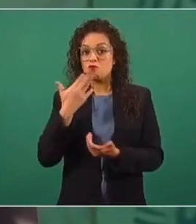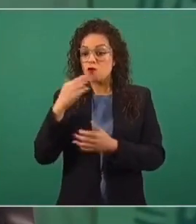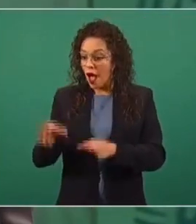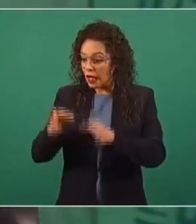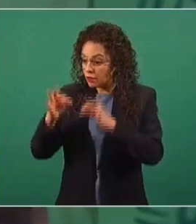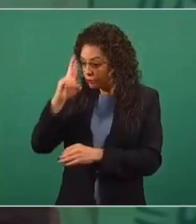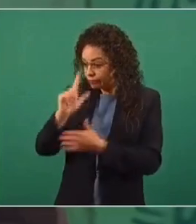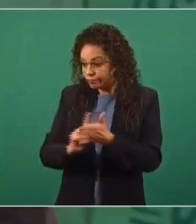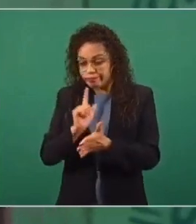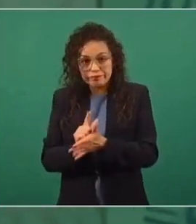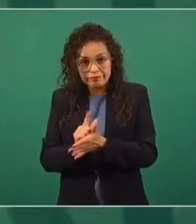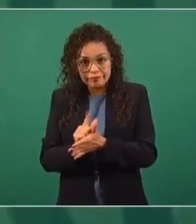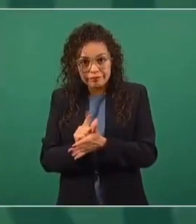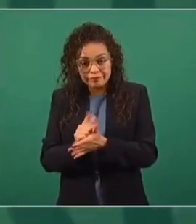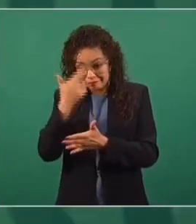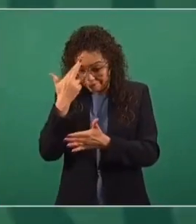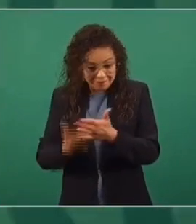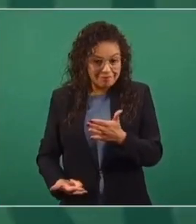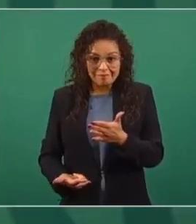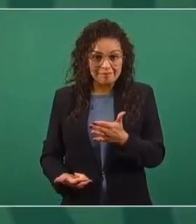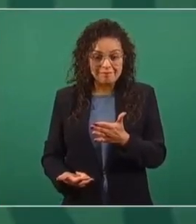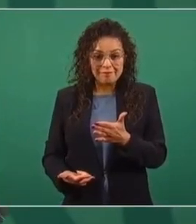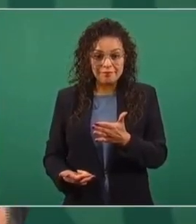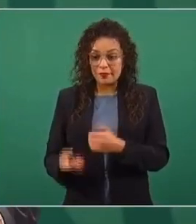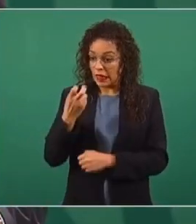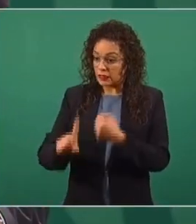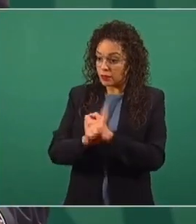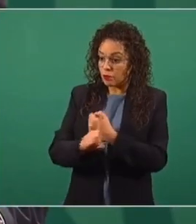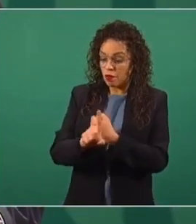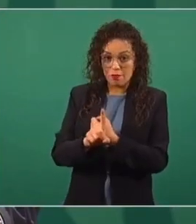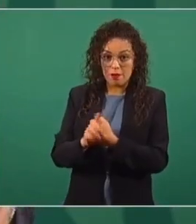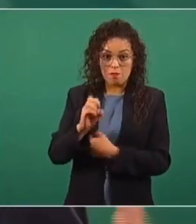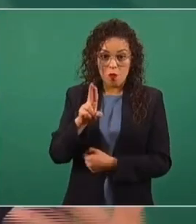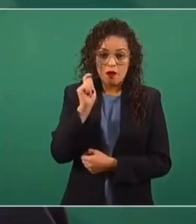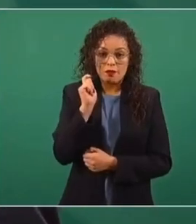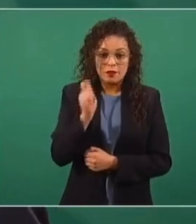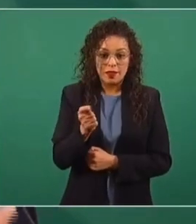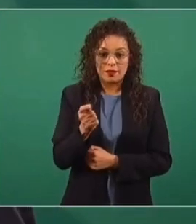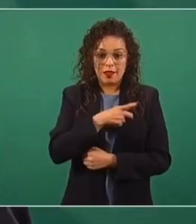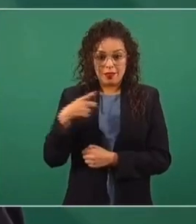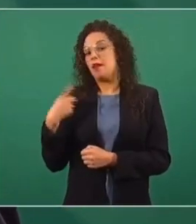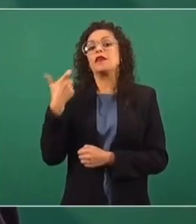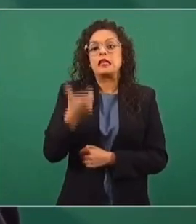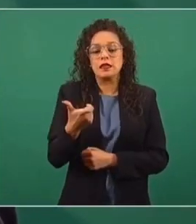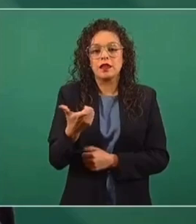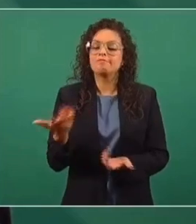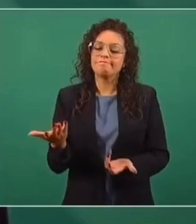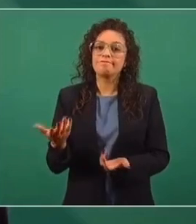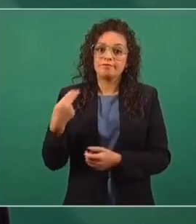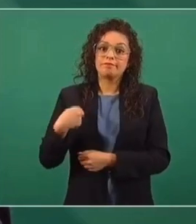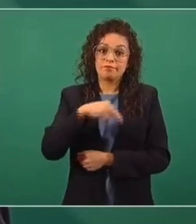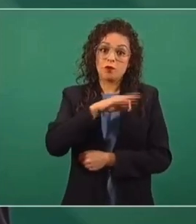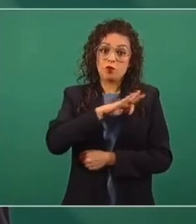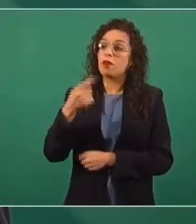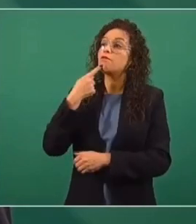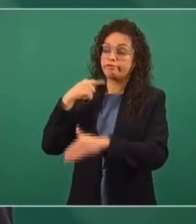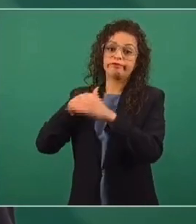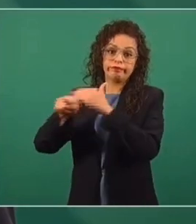si no resuelven este asunto fiscal, tenemos la necesidad de proceder penalmente,